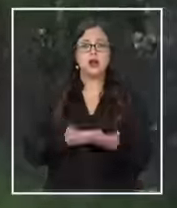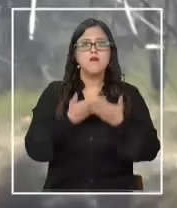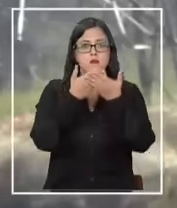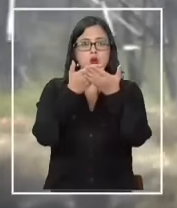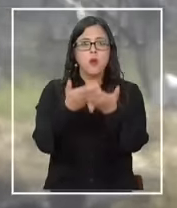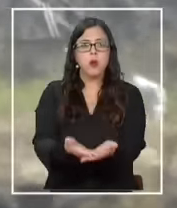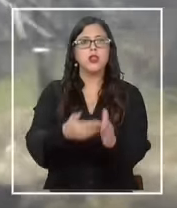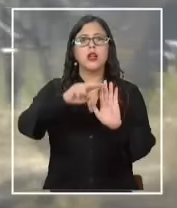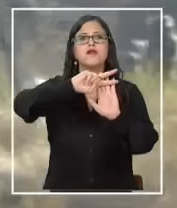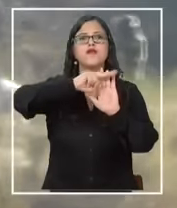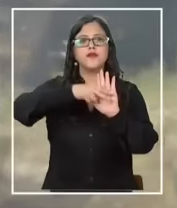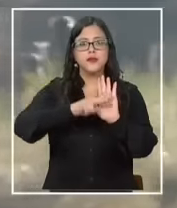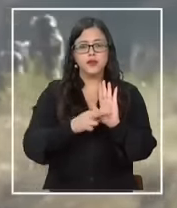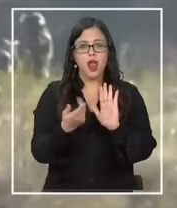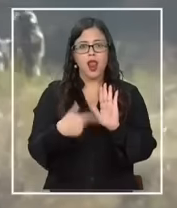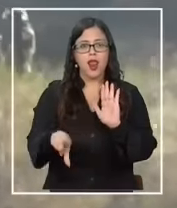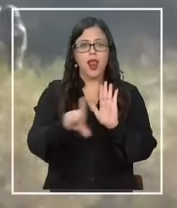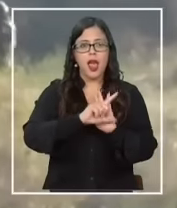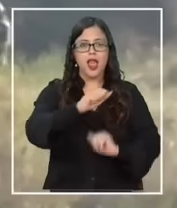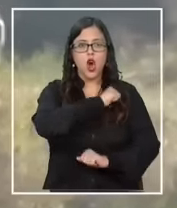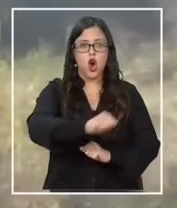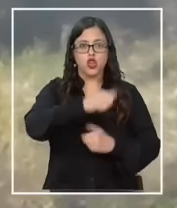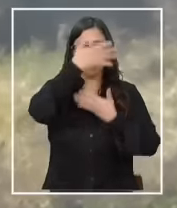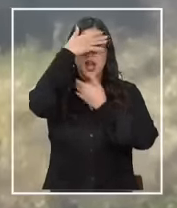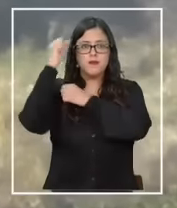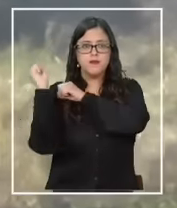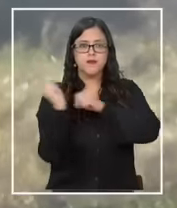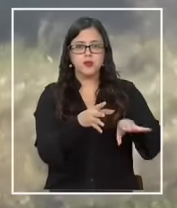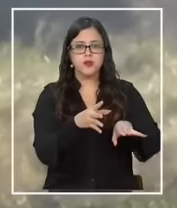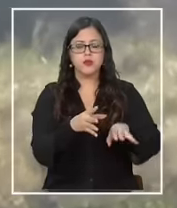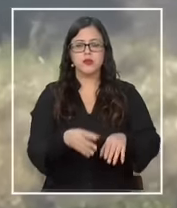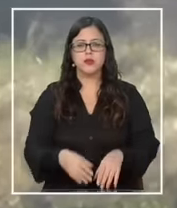para modificar la ley antiterrorista.